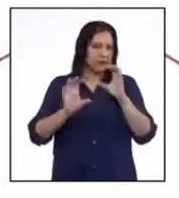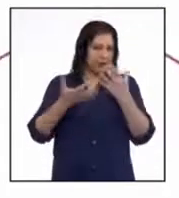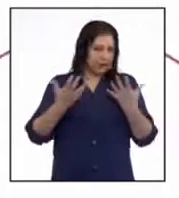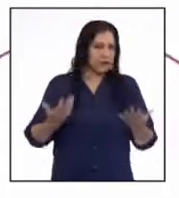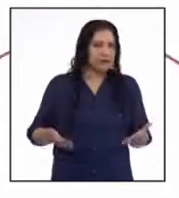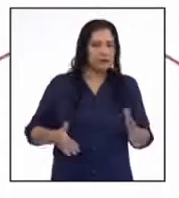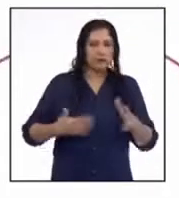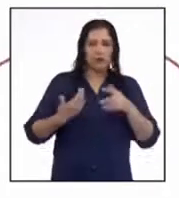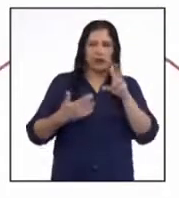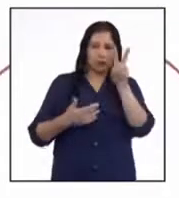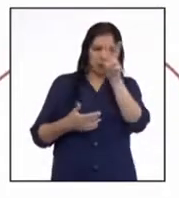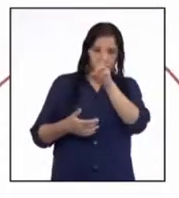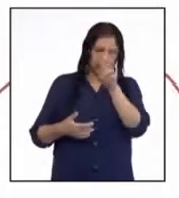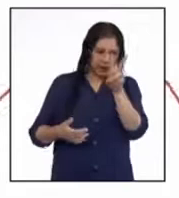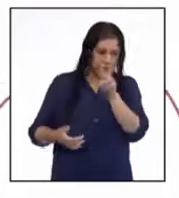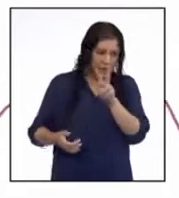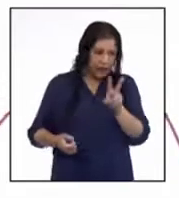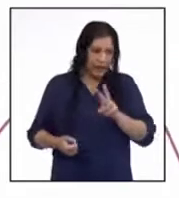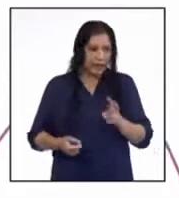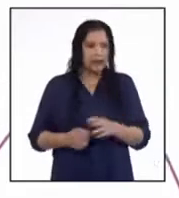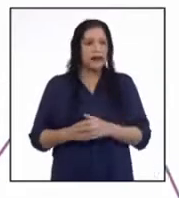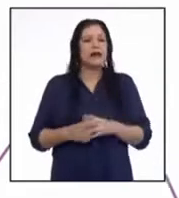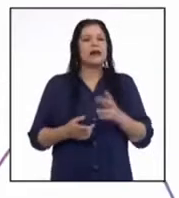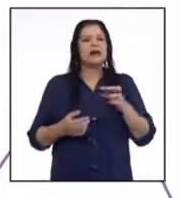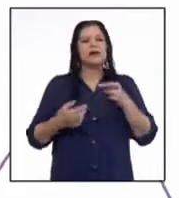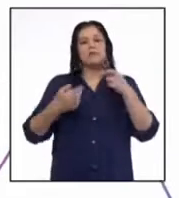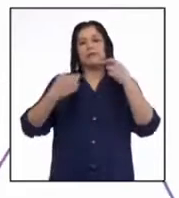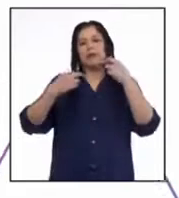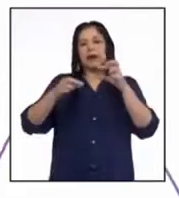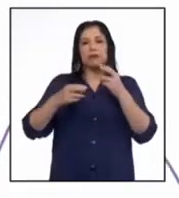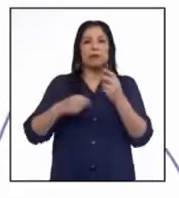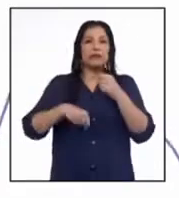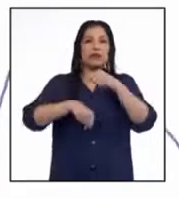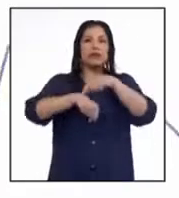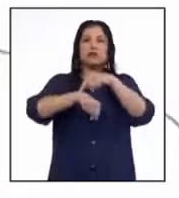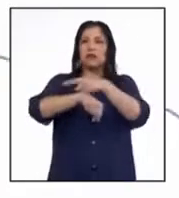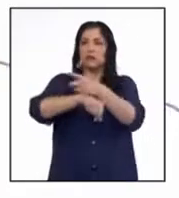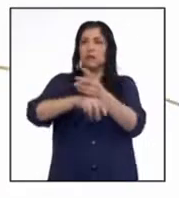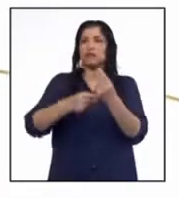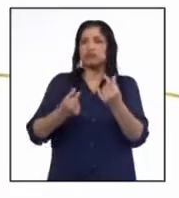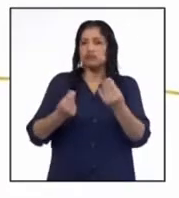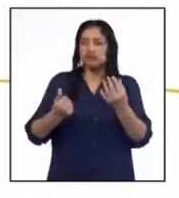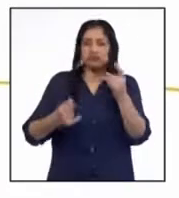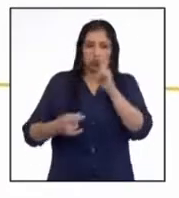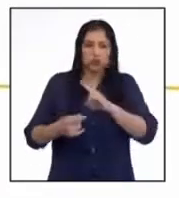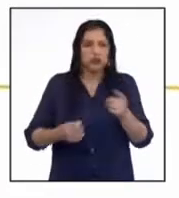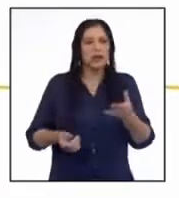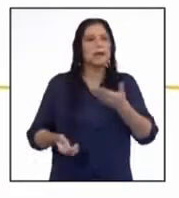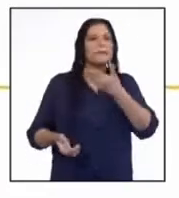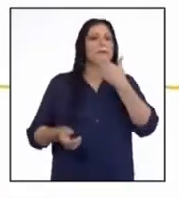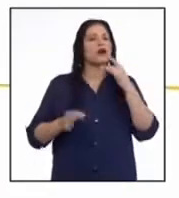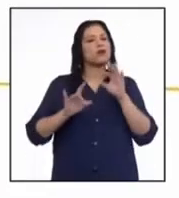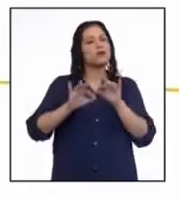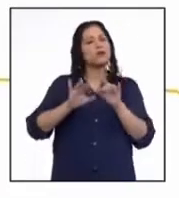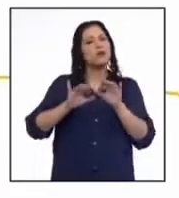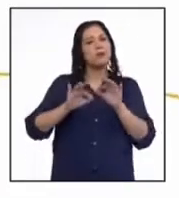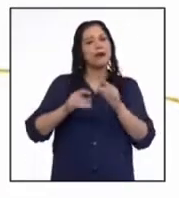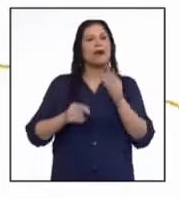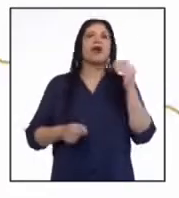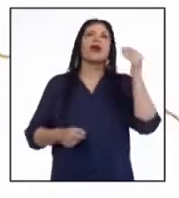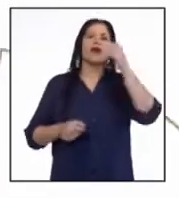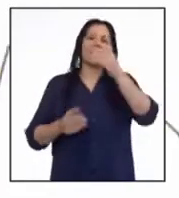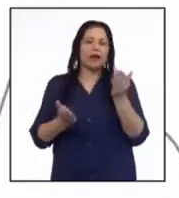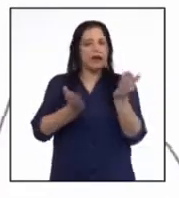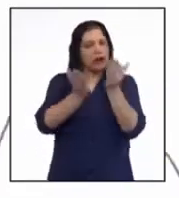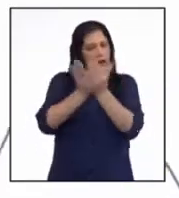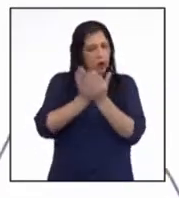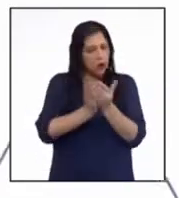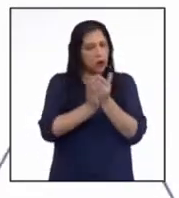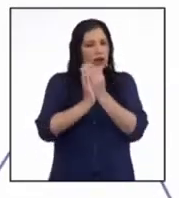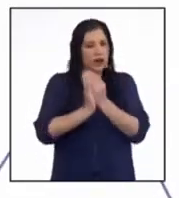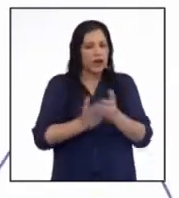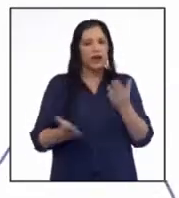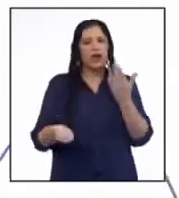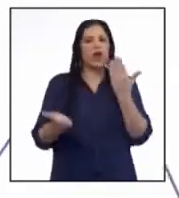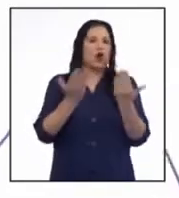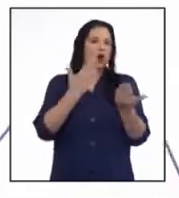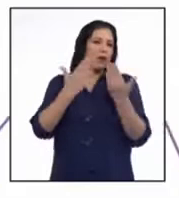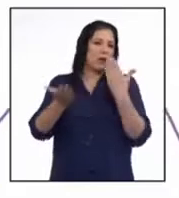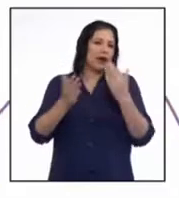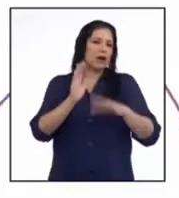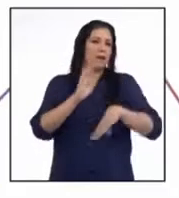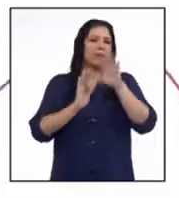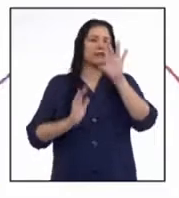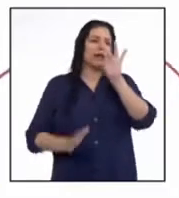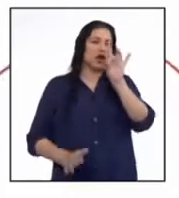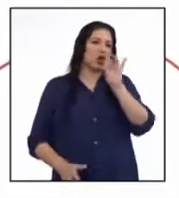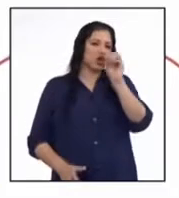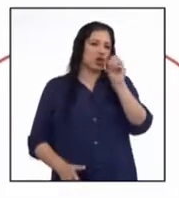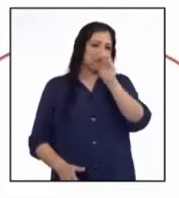Podemos leer, por ejemplo, que en el atributo permite ahorrar el tiempo, la enseñanza virtual es mejor valorada que la enseñanza presencial, refrendada por algo más